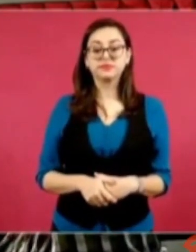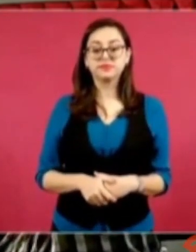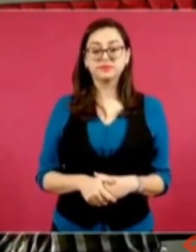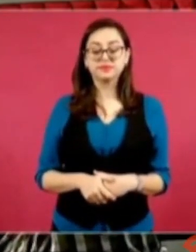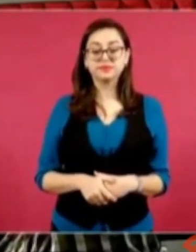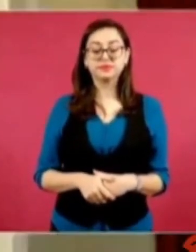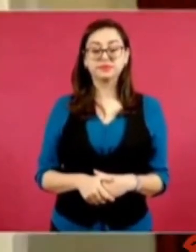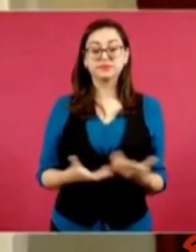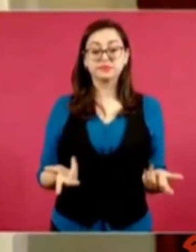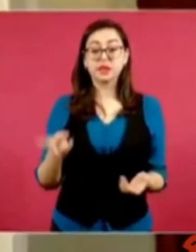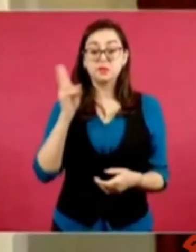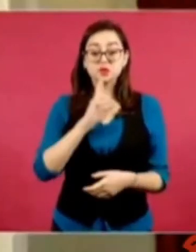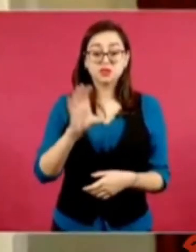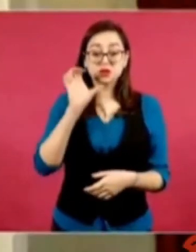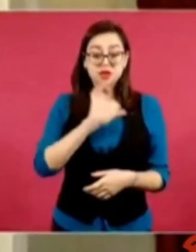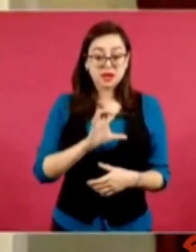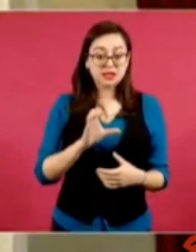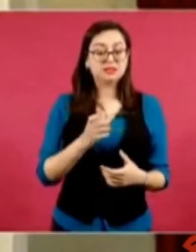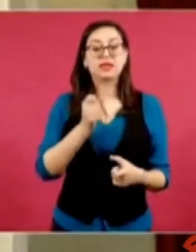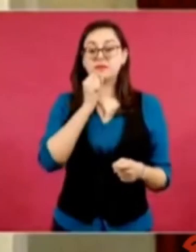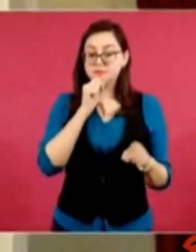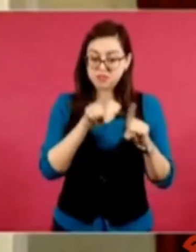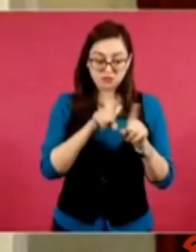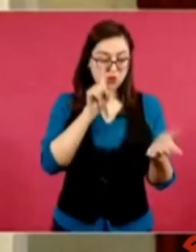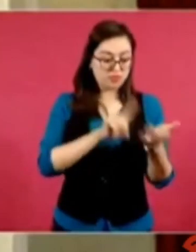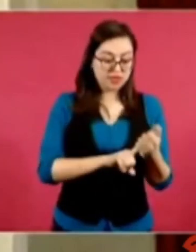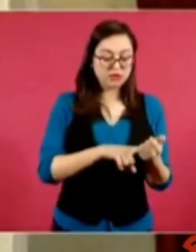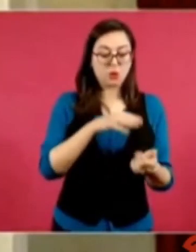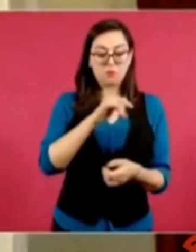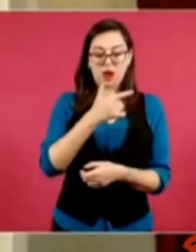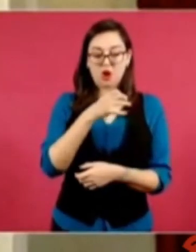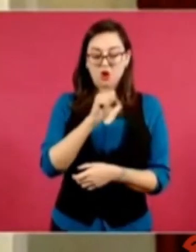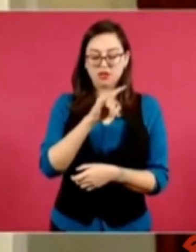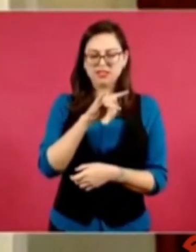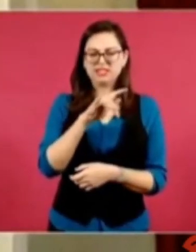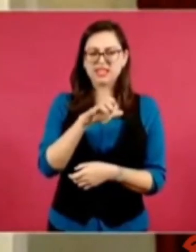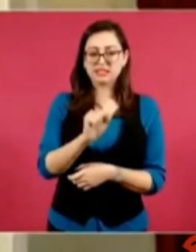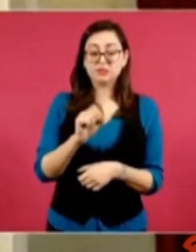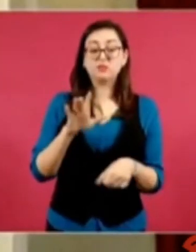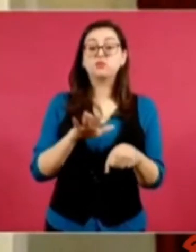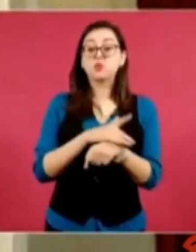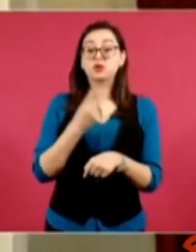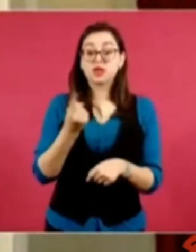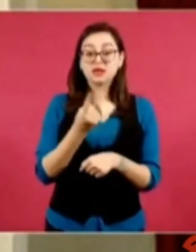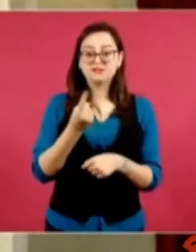Carranza una gran escuela de cuadros